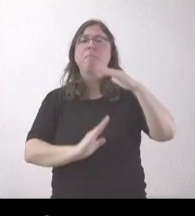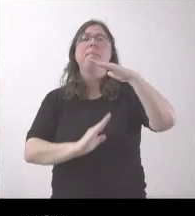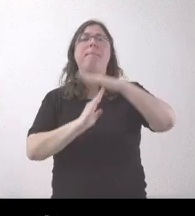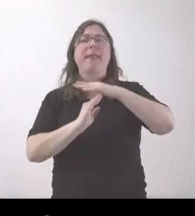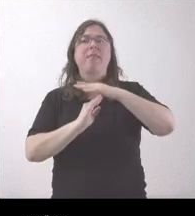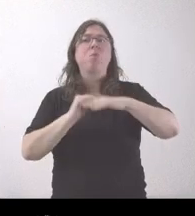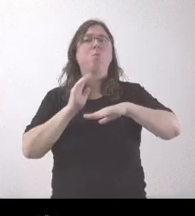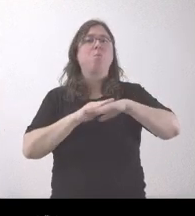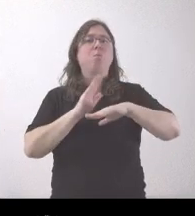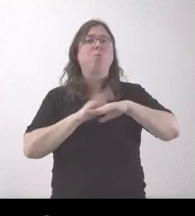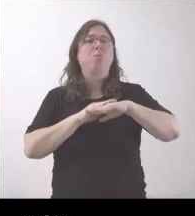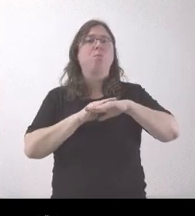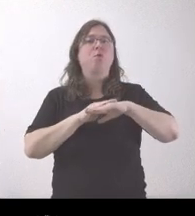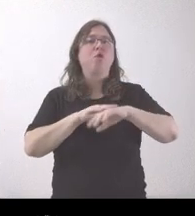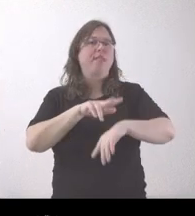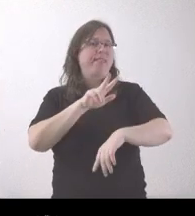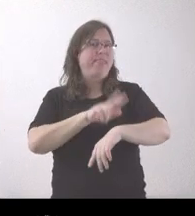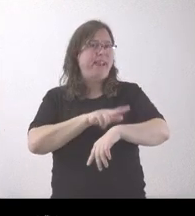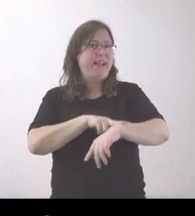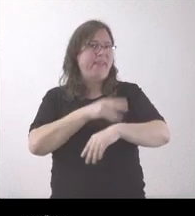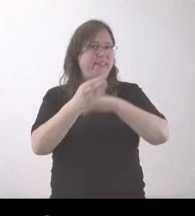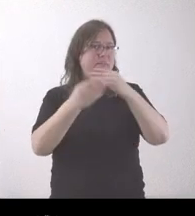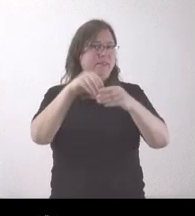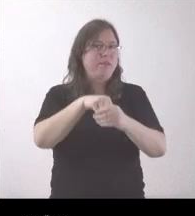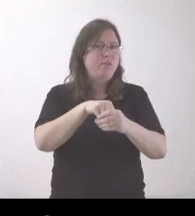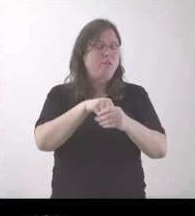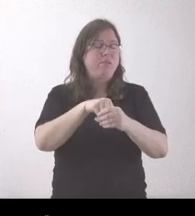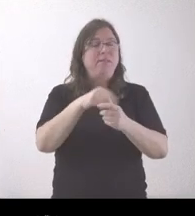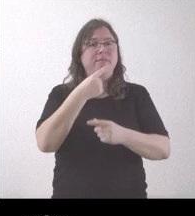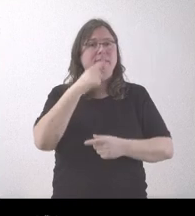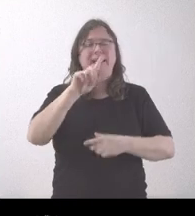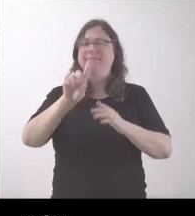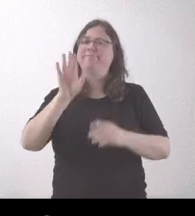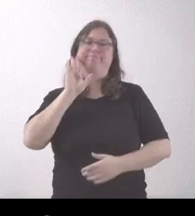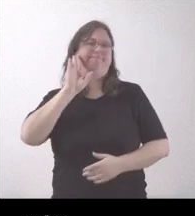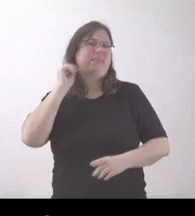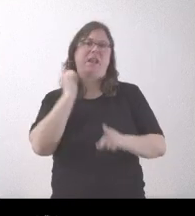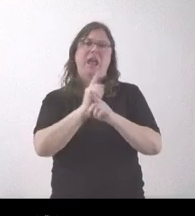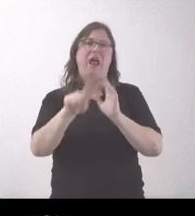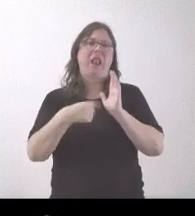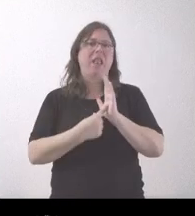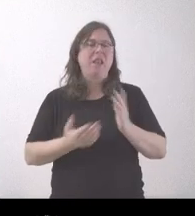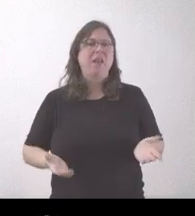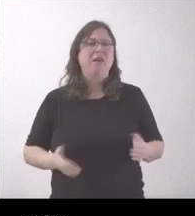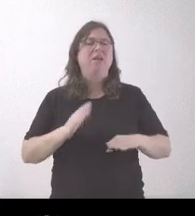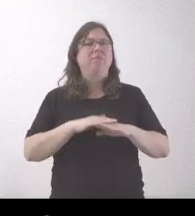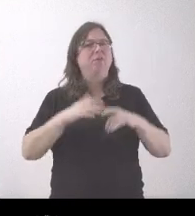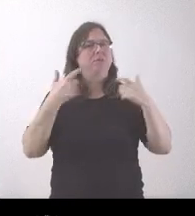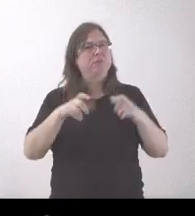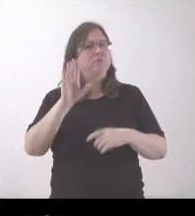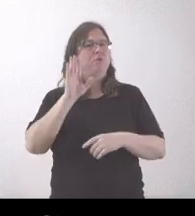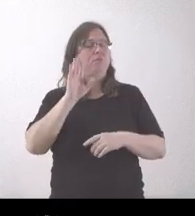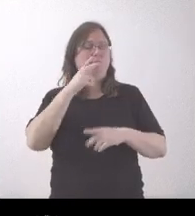la intervención delegada lo consideraba ilegal y que contravenía a la ley de contratos del sector público y, posteriormente,